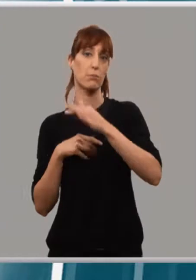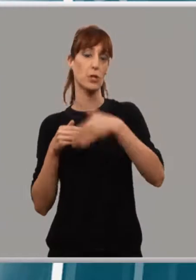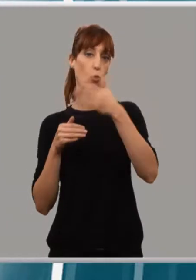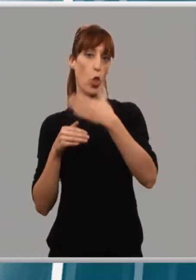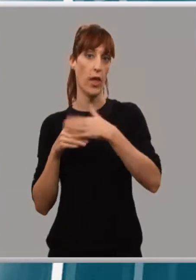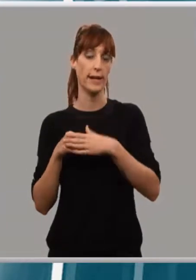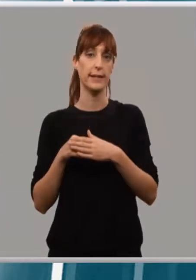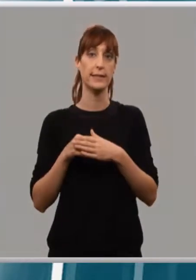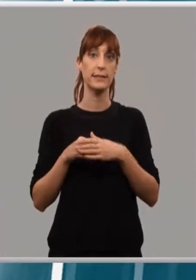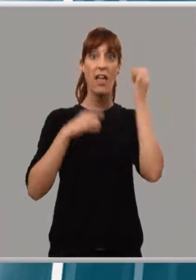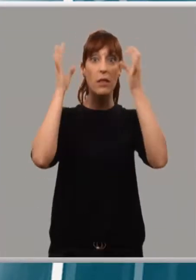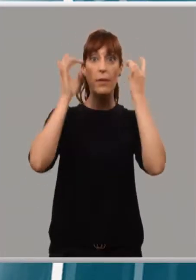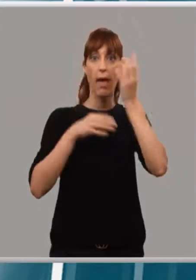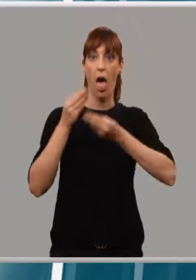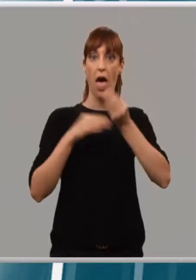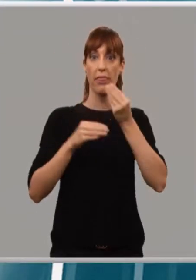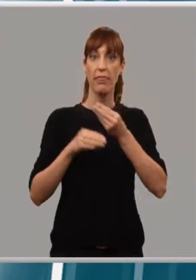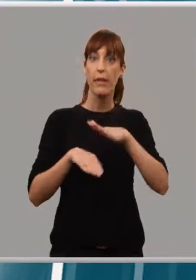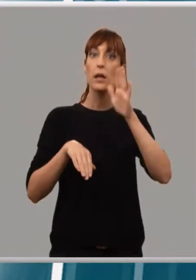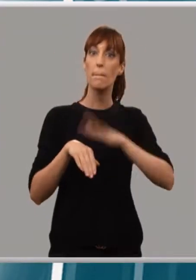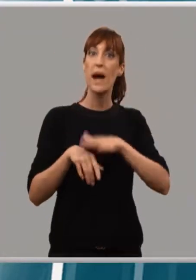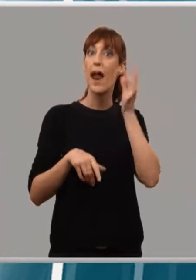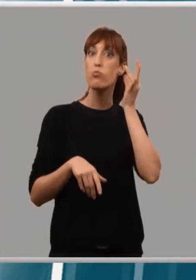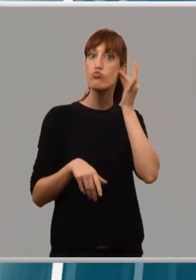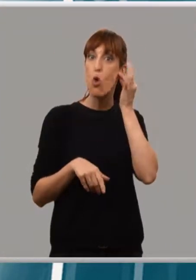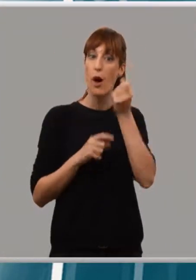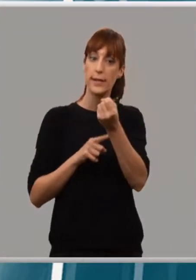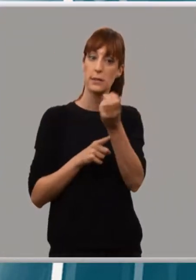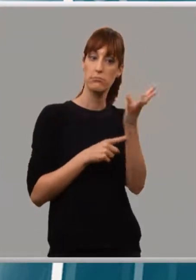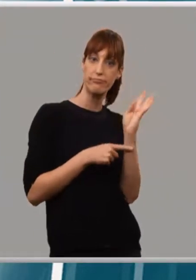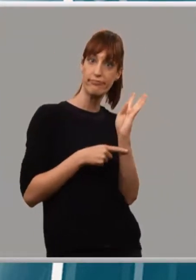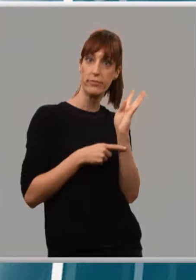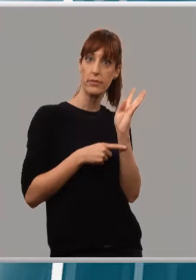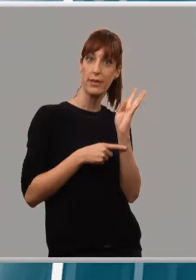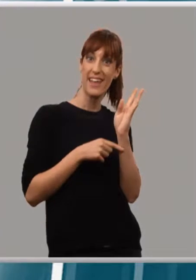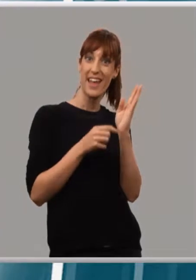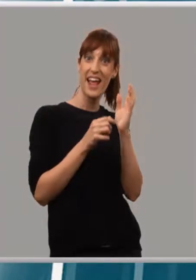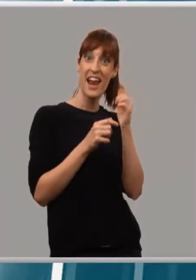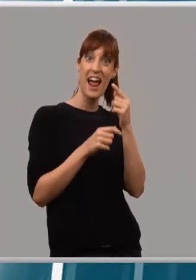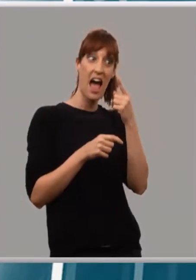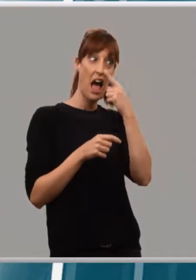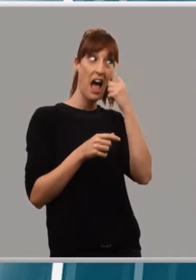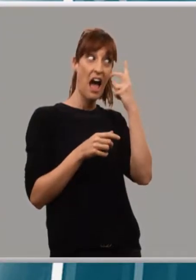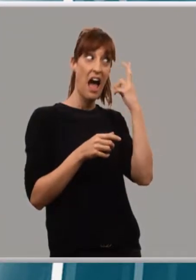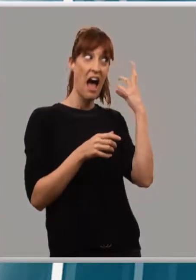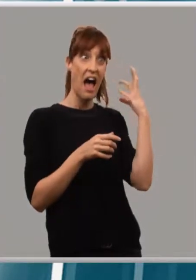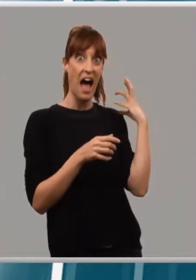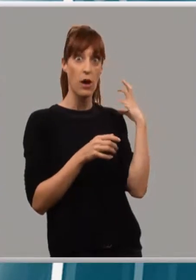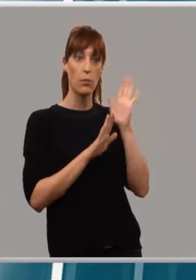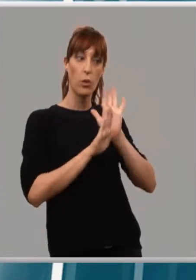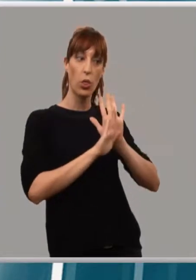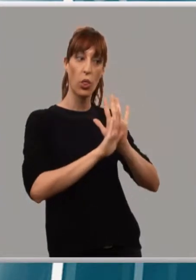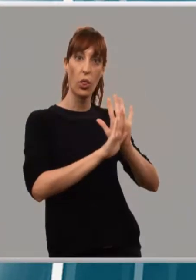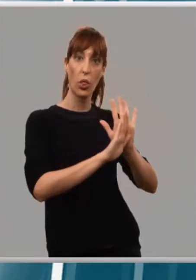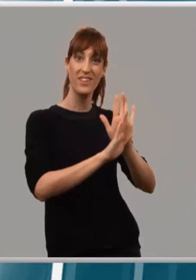visibilizar en este caso todo el legado de mujeres que han sido invisibilizadas, silenciadas a lo largo de la historia. Y yo creo que además es un acto muy bonito